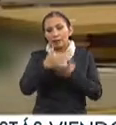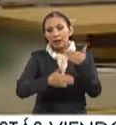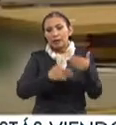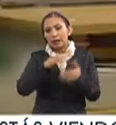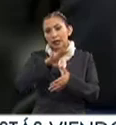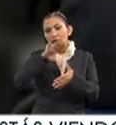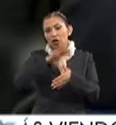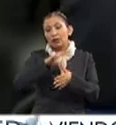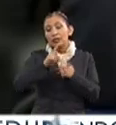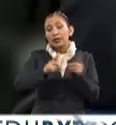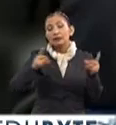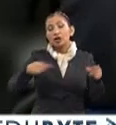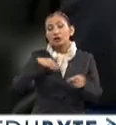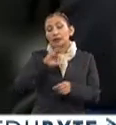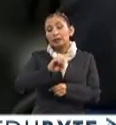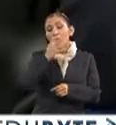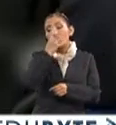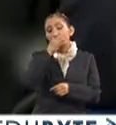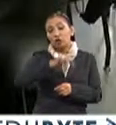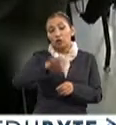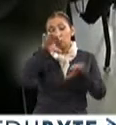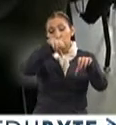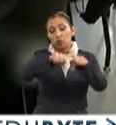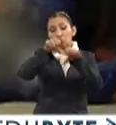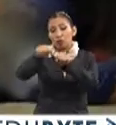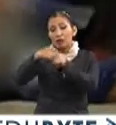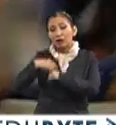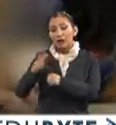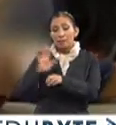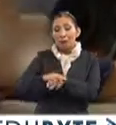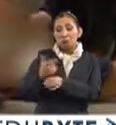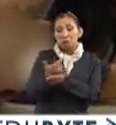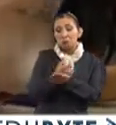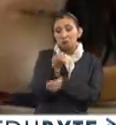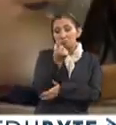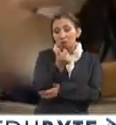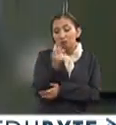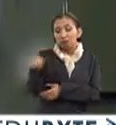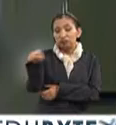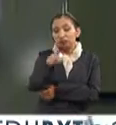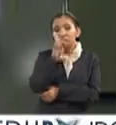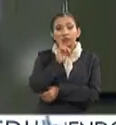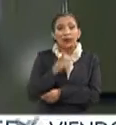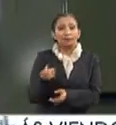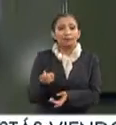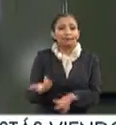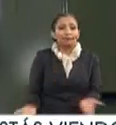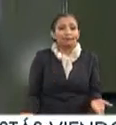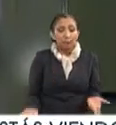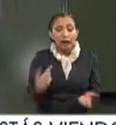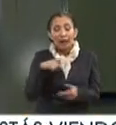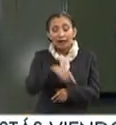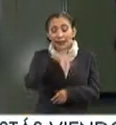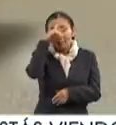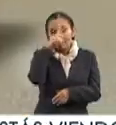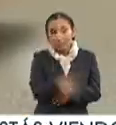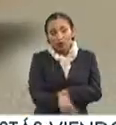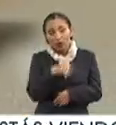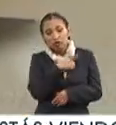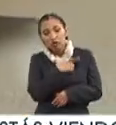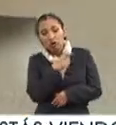Desarrollo, 64% de las ocupaciones de menor remuneración son ocupadas por mujeres. En México,